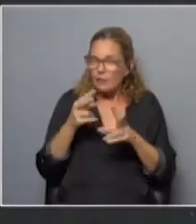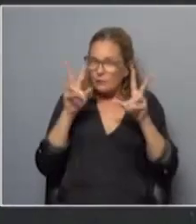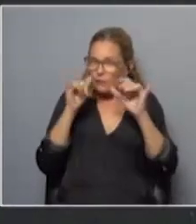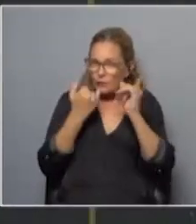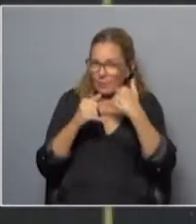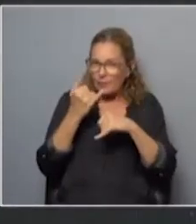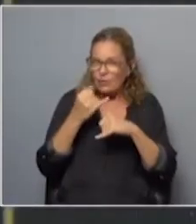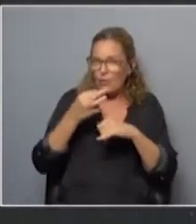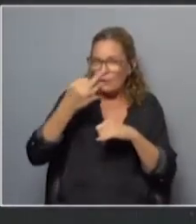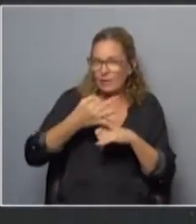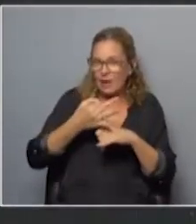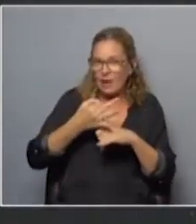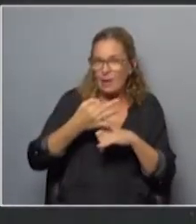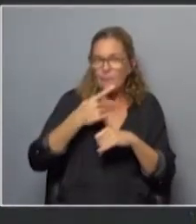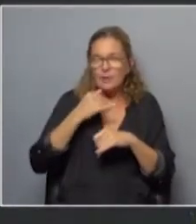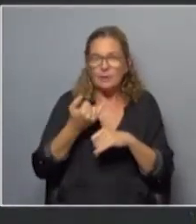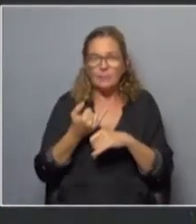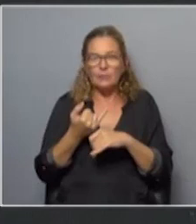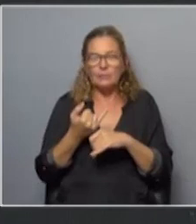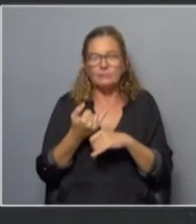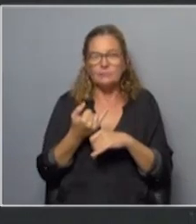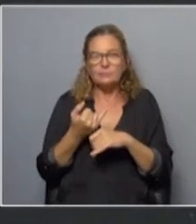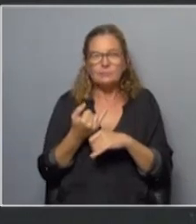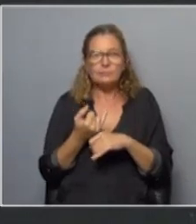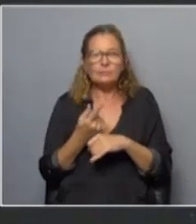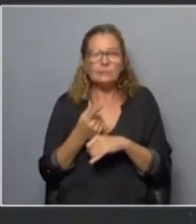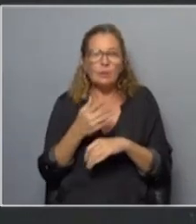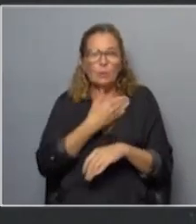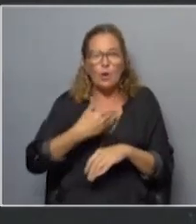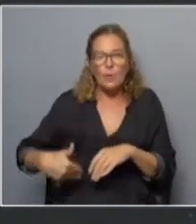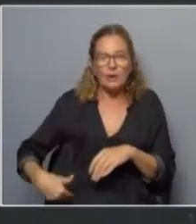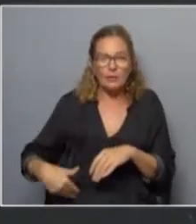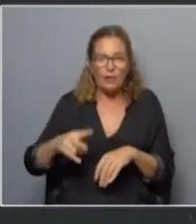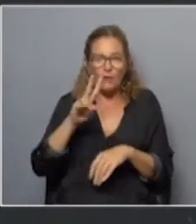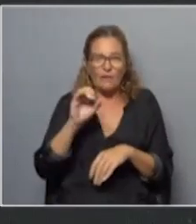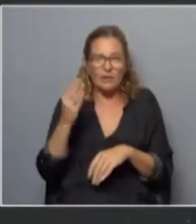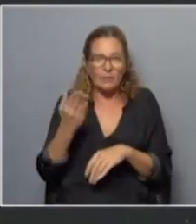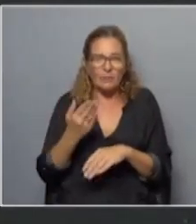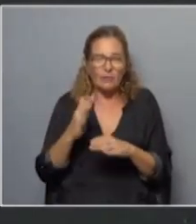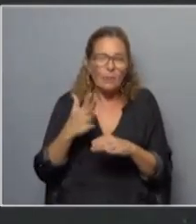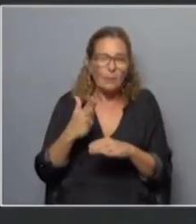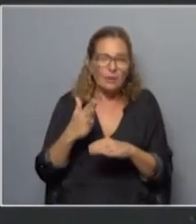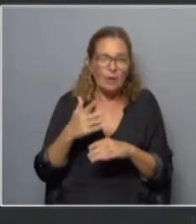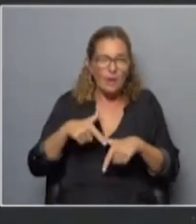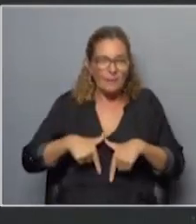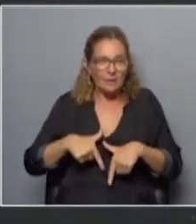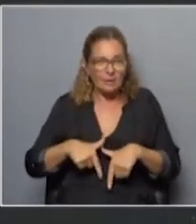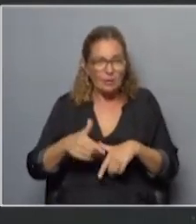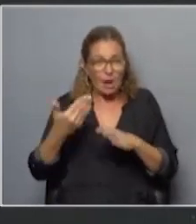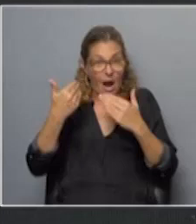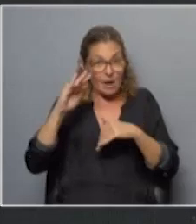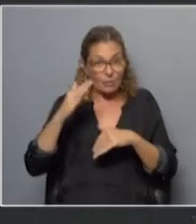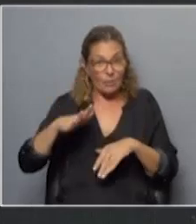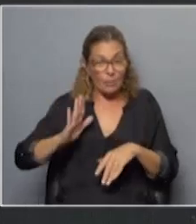tenemos que siempre se consulta fuentes oficiales y tenemos un gobierno que está compuesto en un 20% más o menos en cargos ministeriales altos por